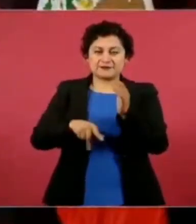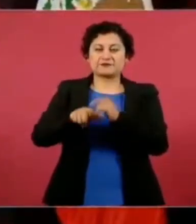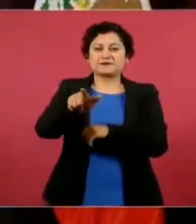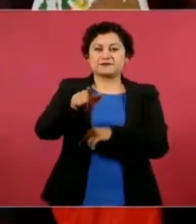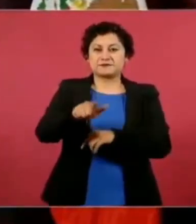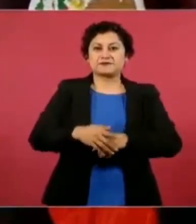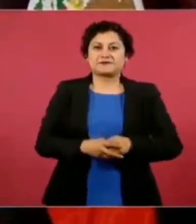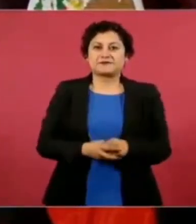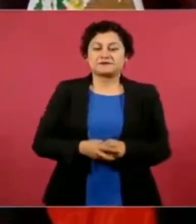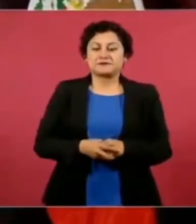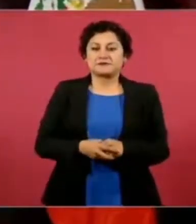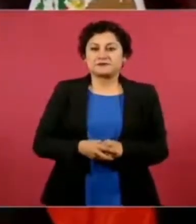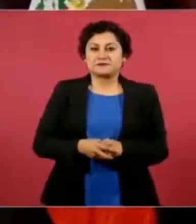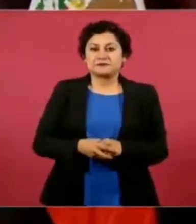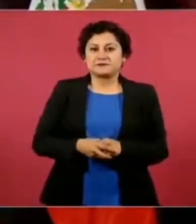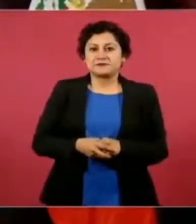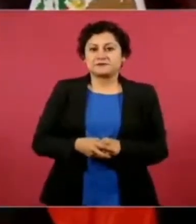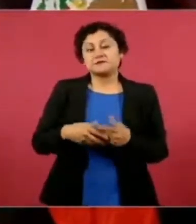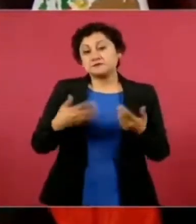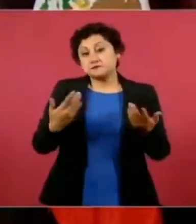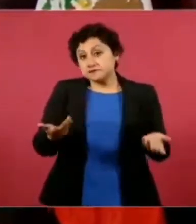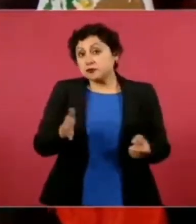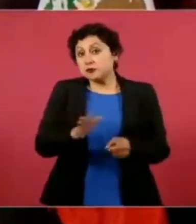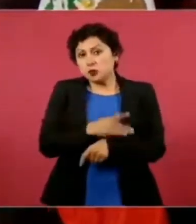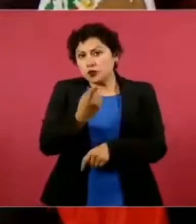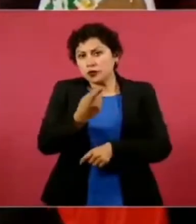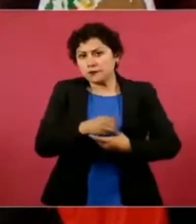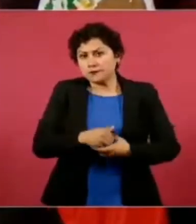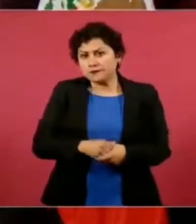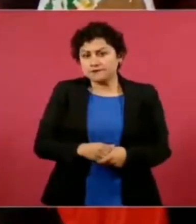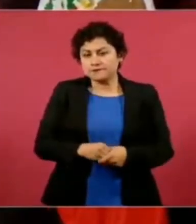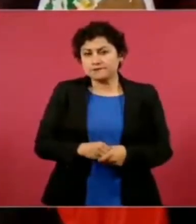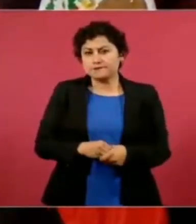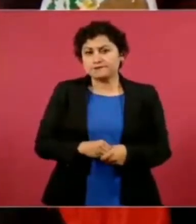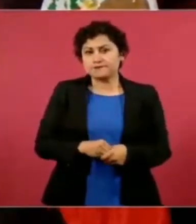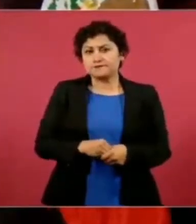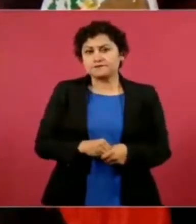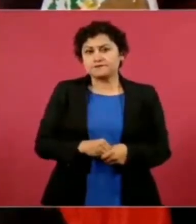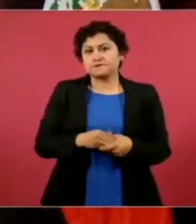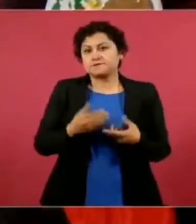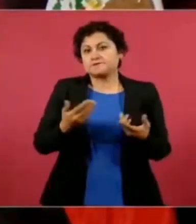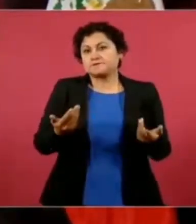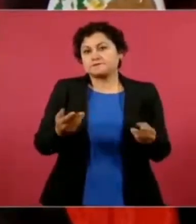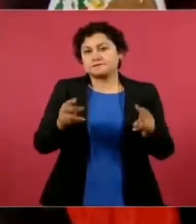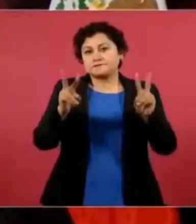¿Y por qué? Por el dinero,